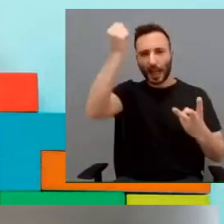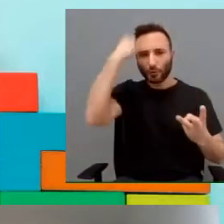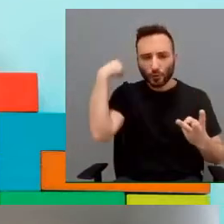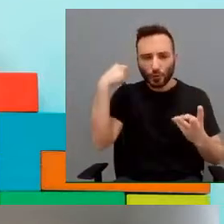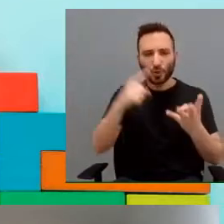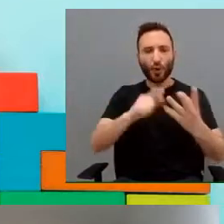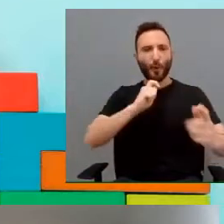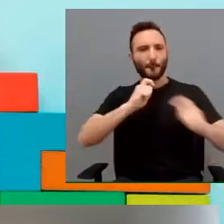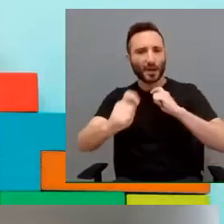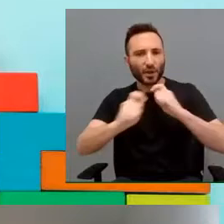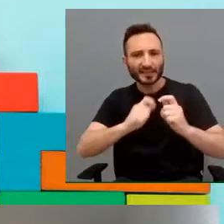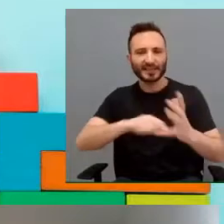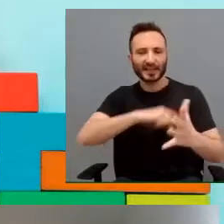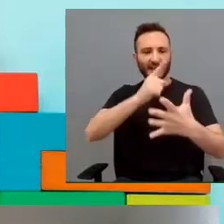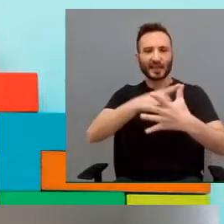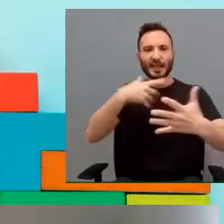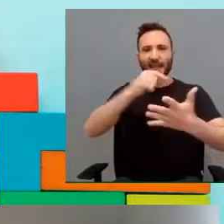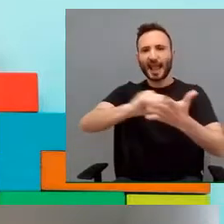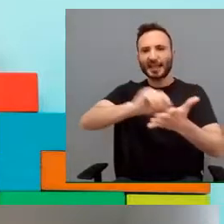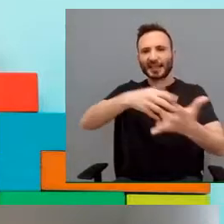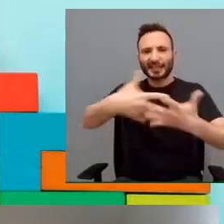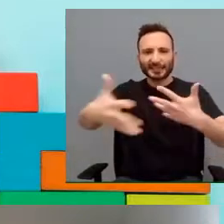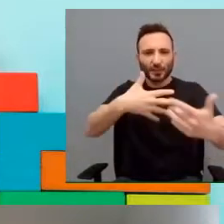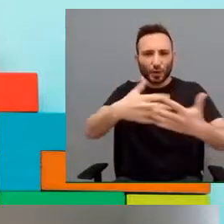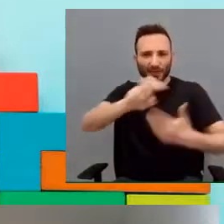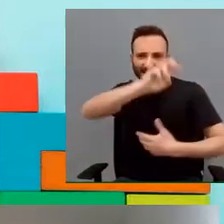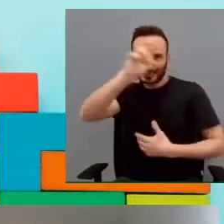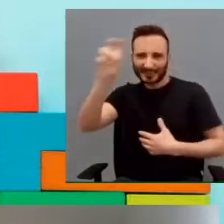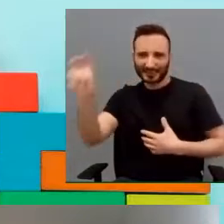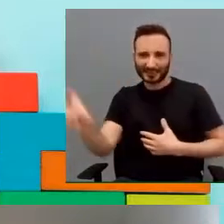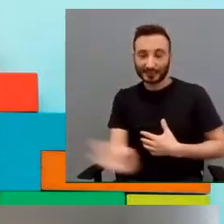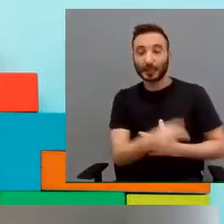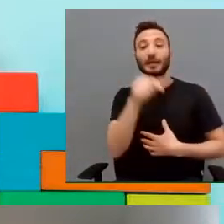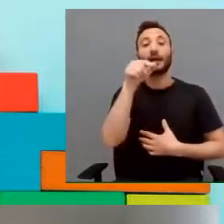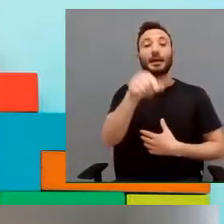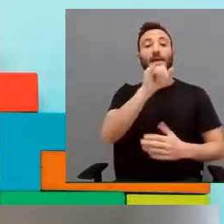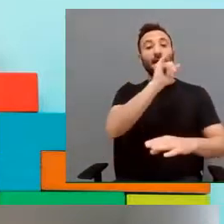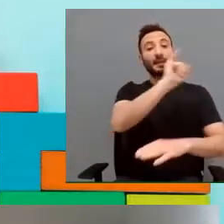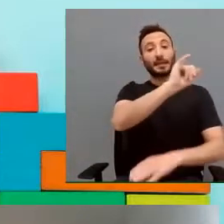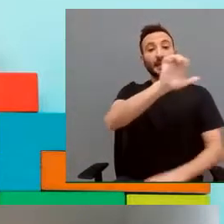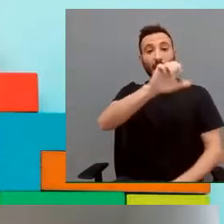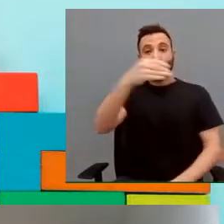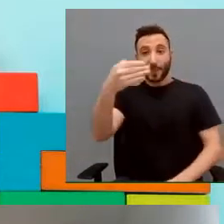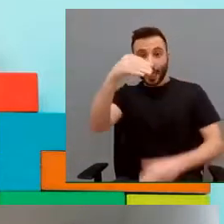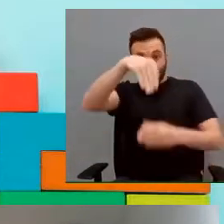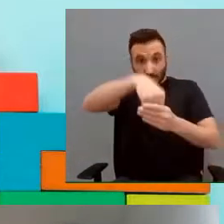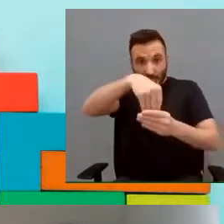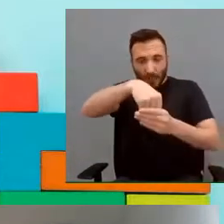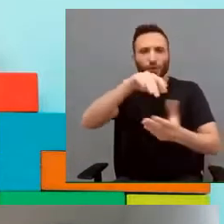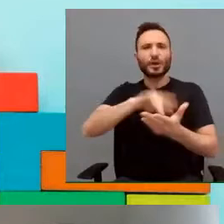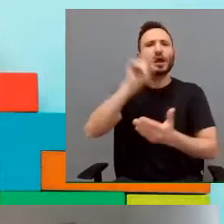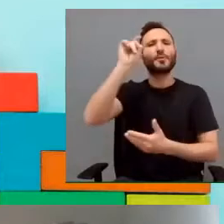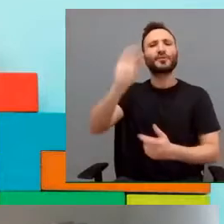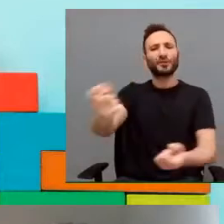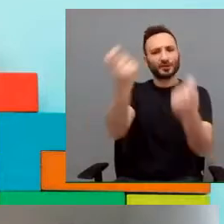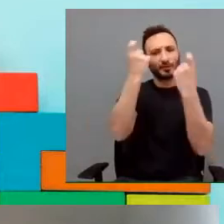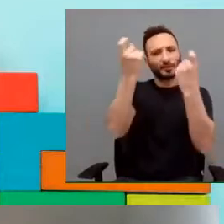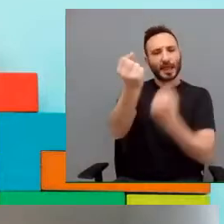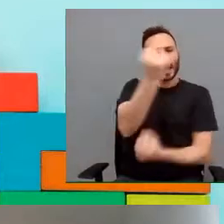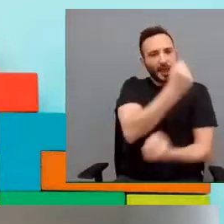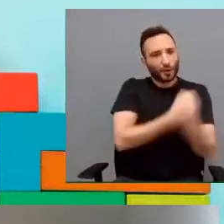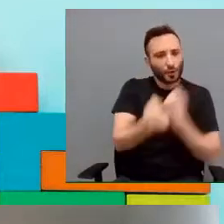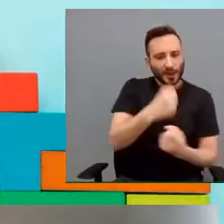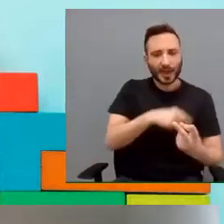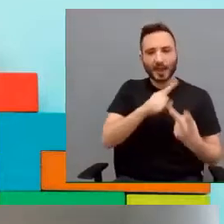escritores y dentro del IEB profesores que nos enseñan economía, nos enseñan derechos y